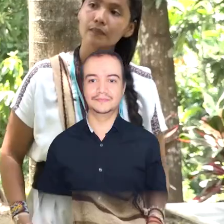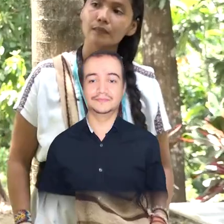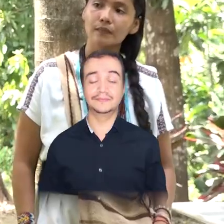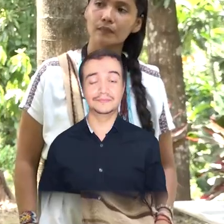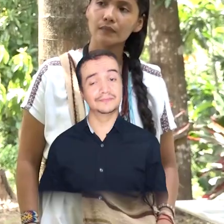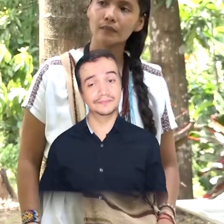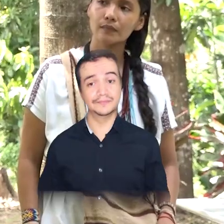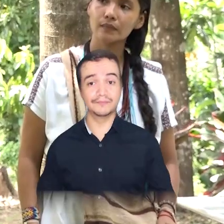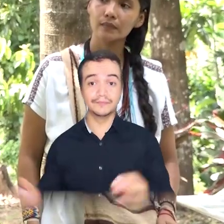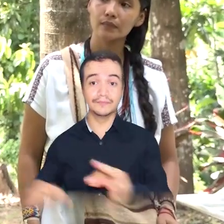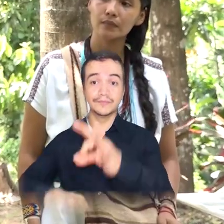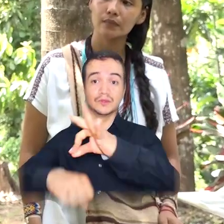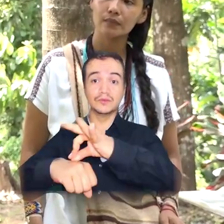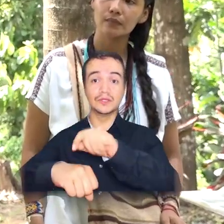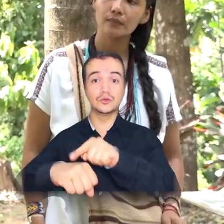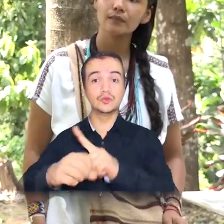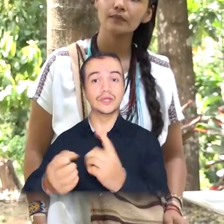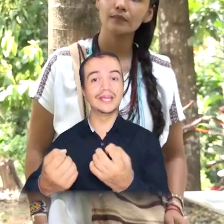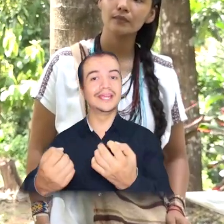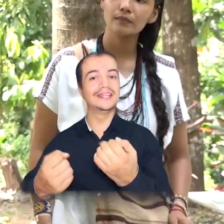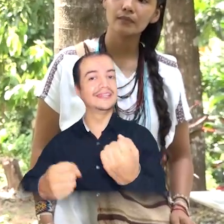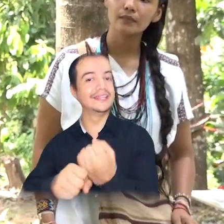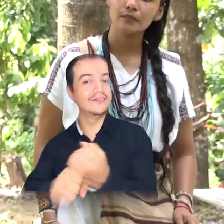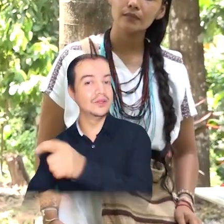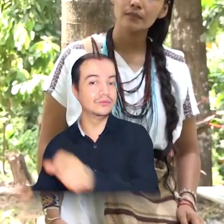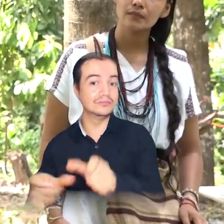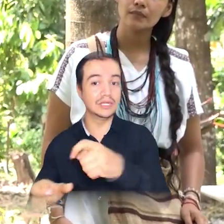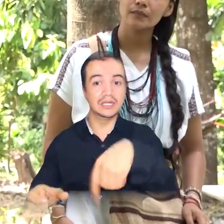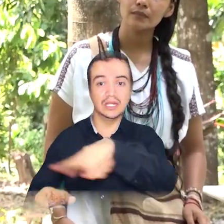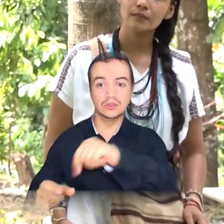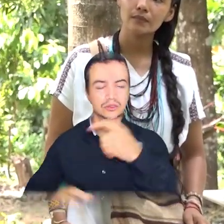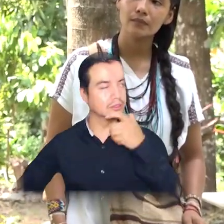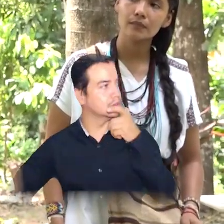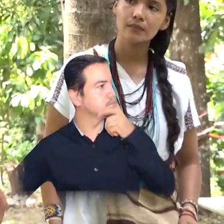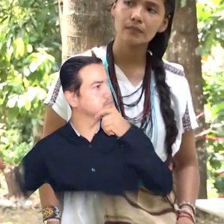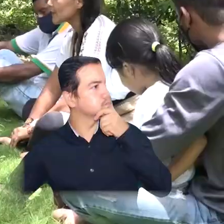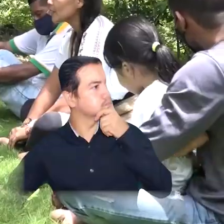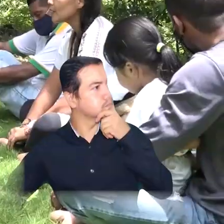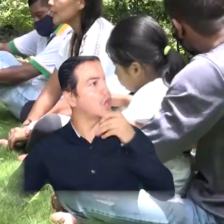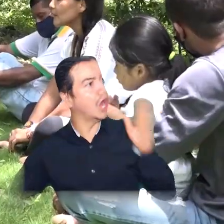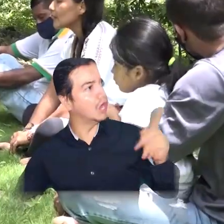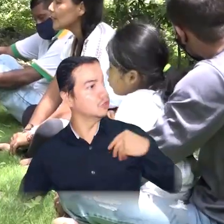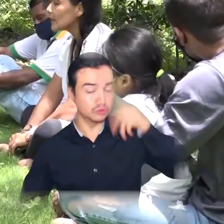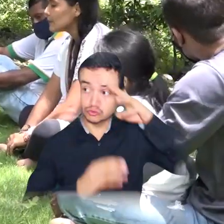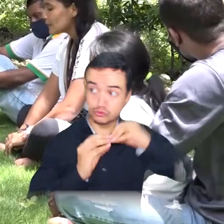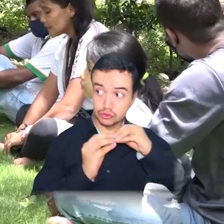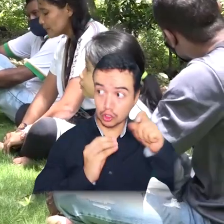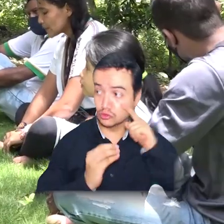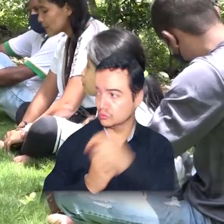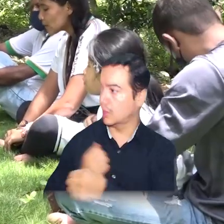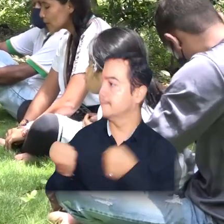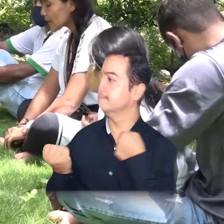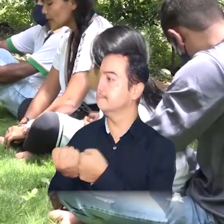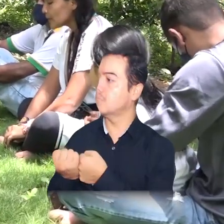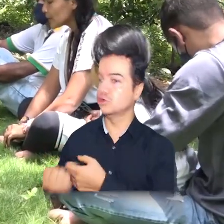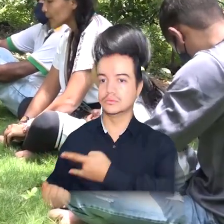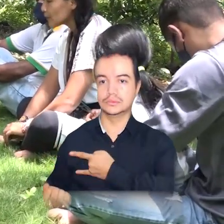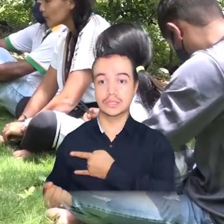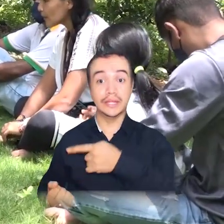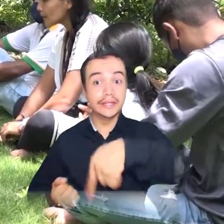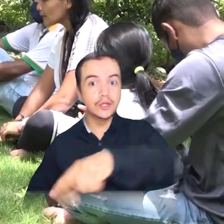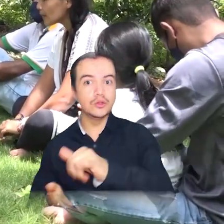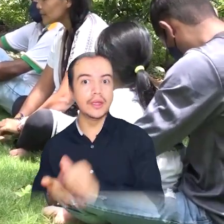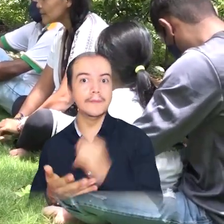La Fundación de Trabajadores dijo, yo le apunto a la universidad, y tomó de su